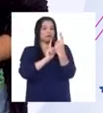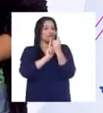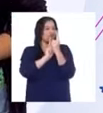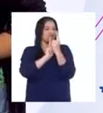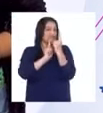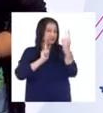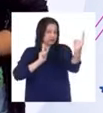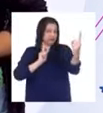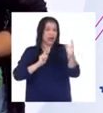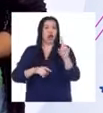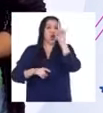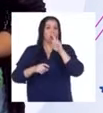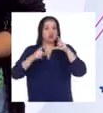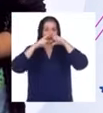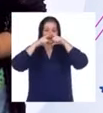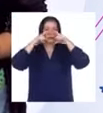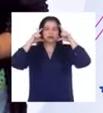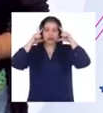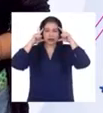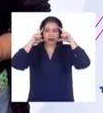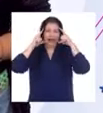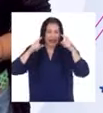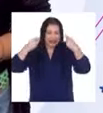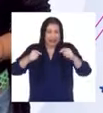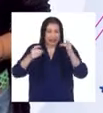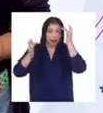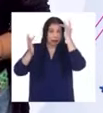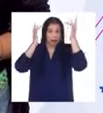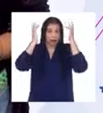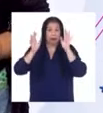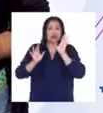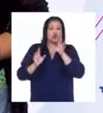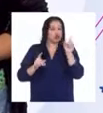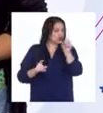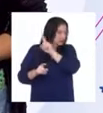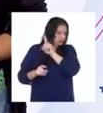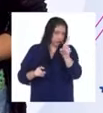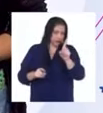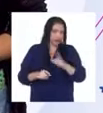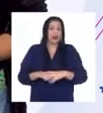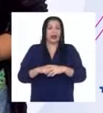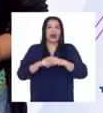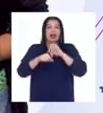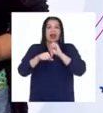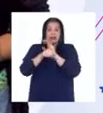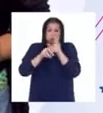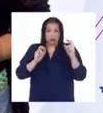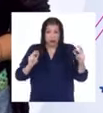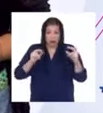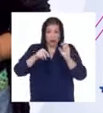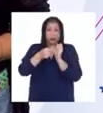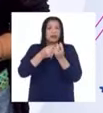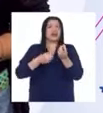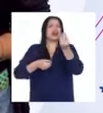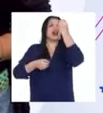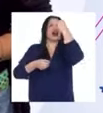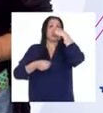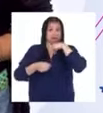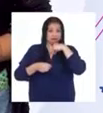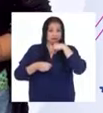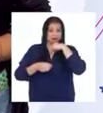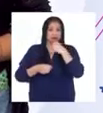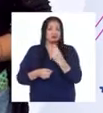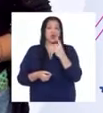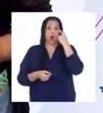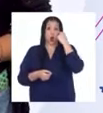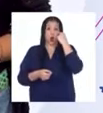Usa mascarilla y procura no tocarte la cara con las manos sucias. El virus ingresa a tu organismo a través de la boca,